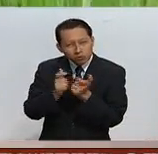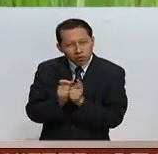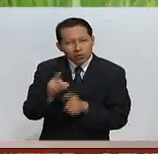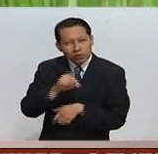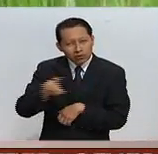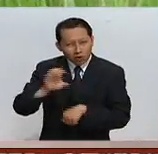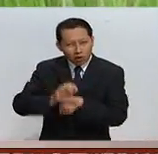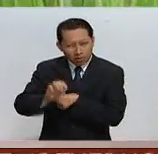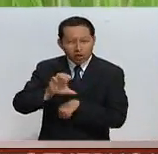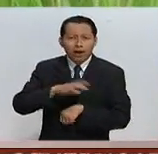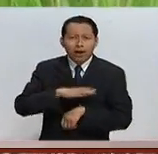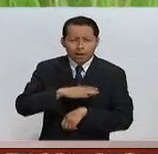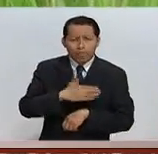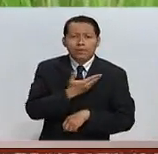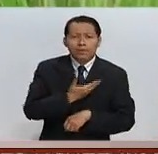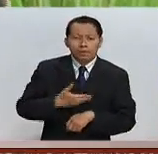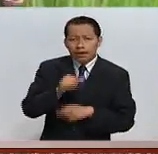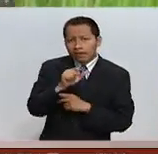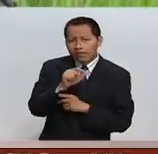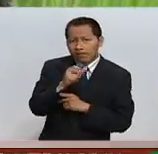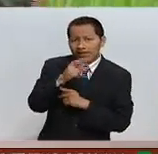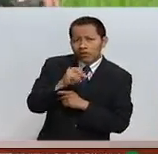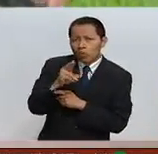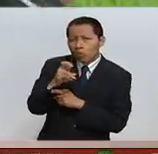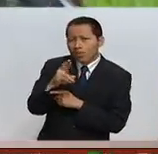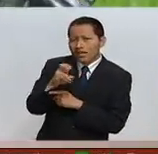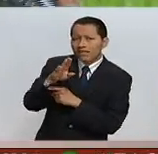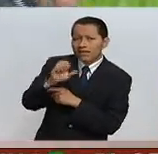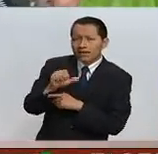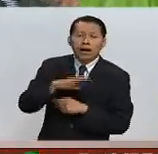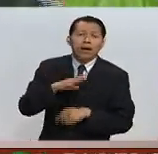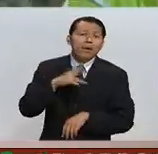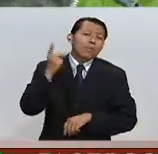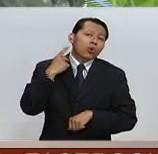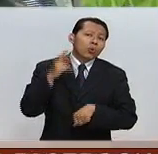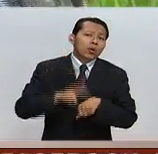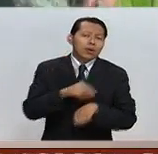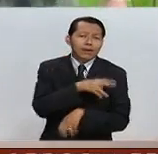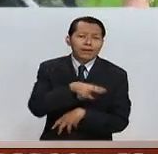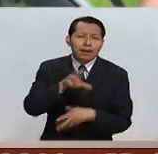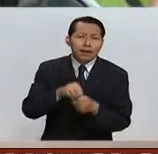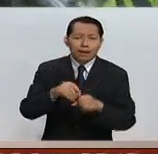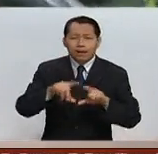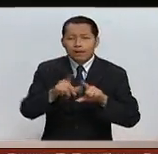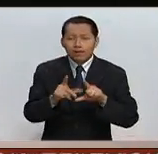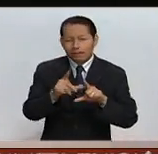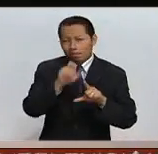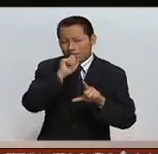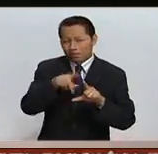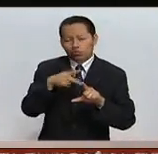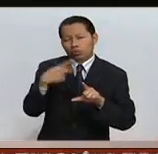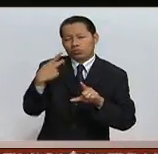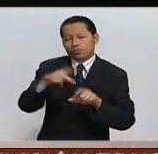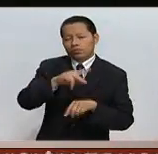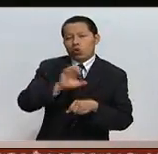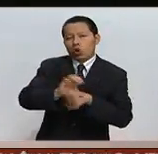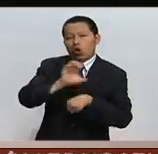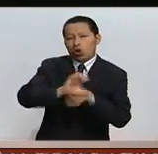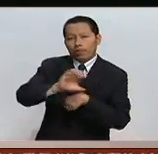por el expresidente Álvaro Uribe, también está el procurador general de la nación, Alejandro Ordóñez,